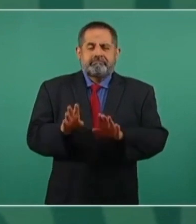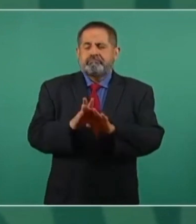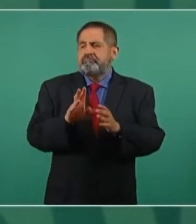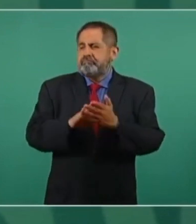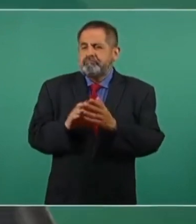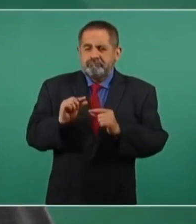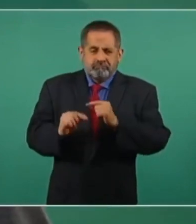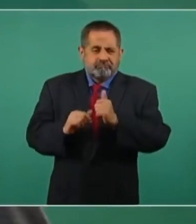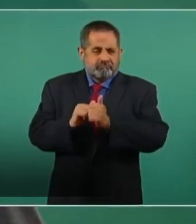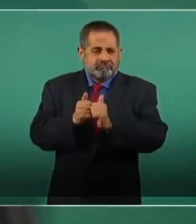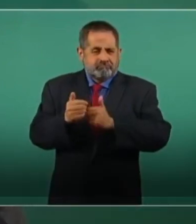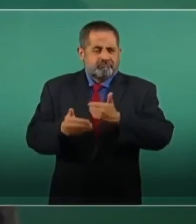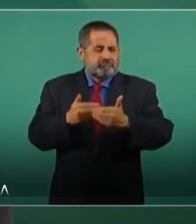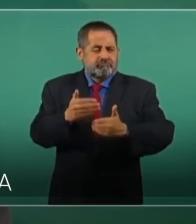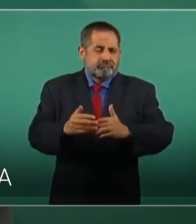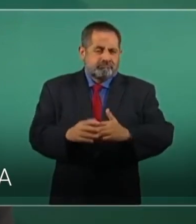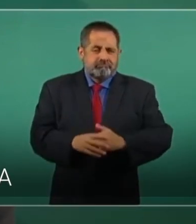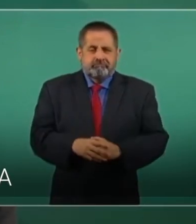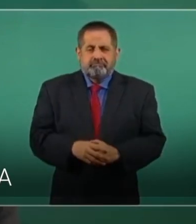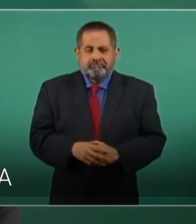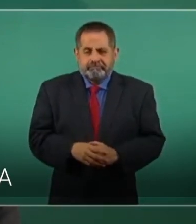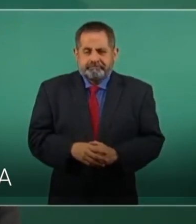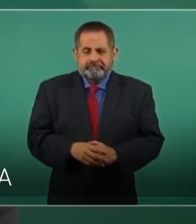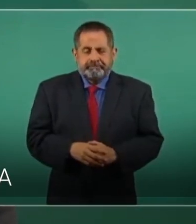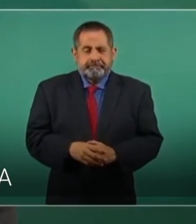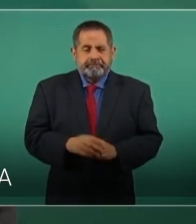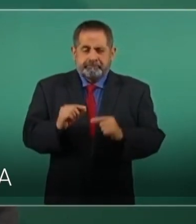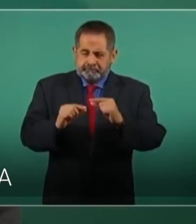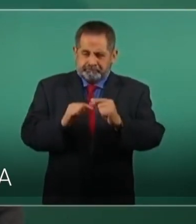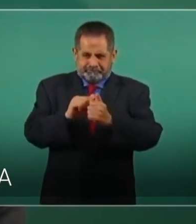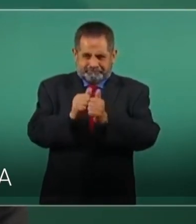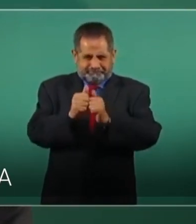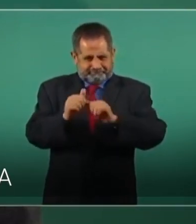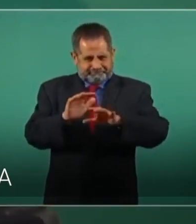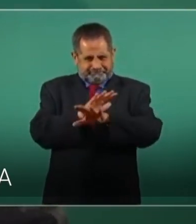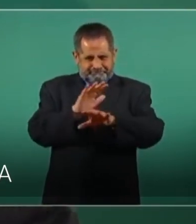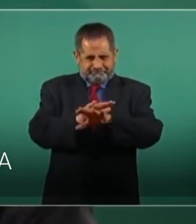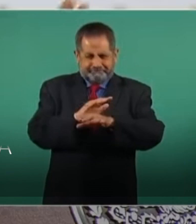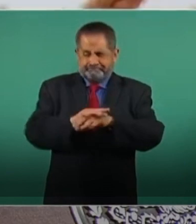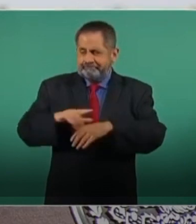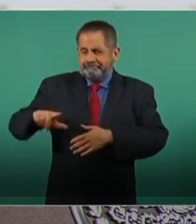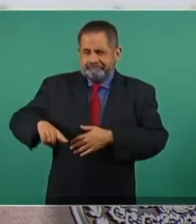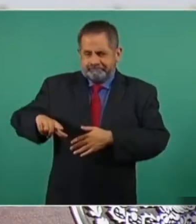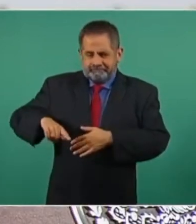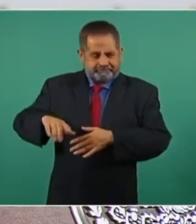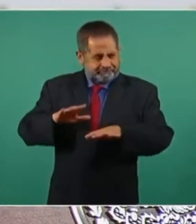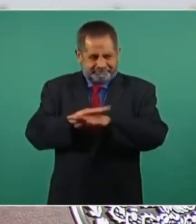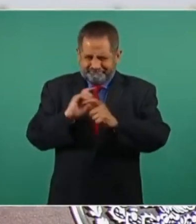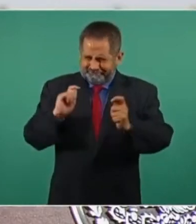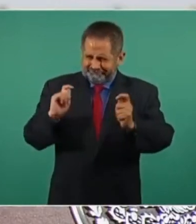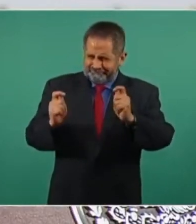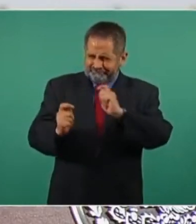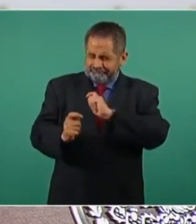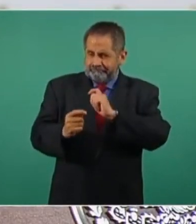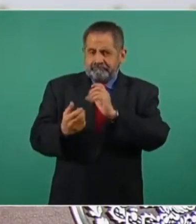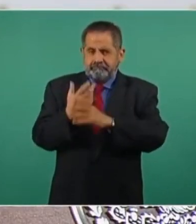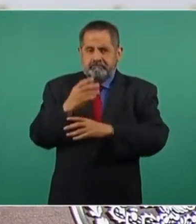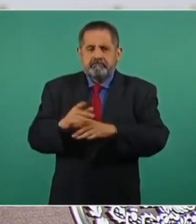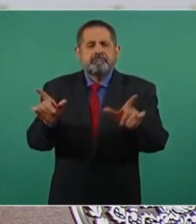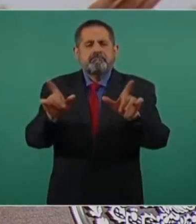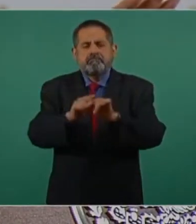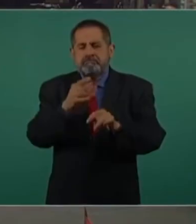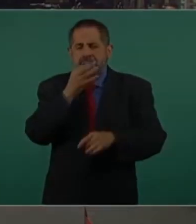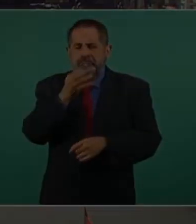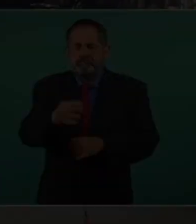ajustando el gobierno a la nueva realidad. No te puedo decir más